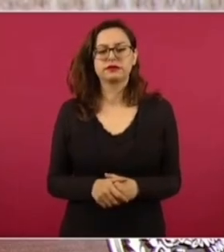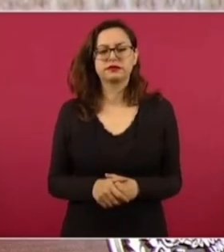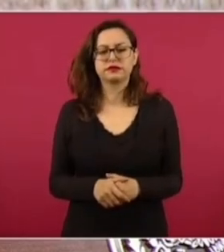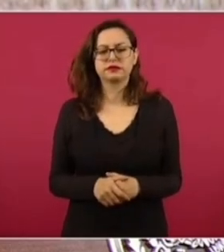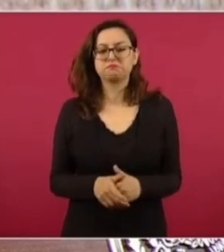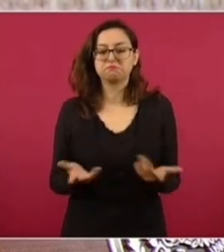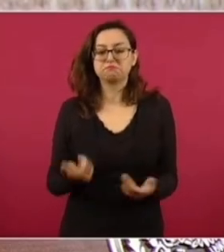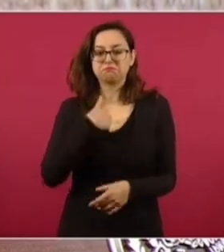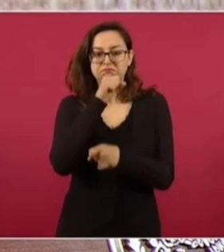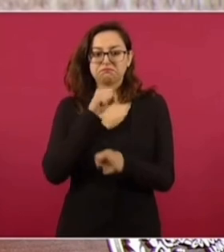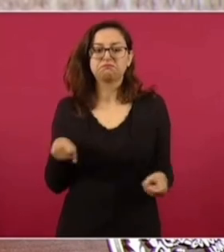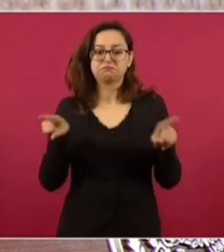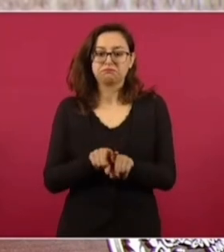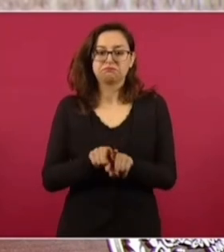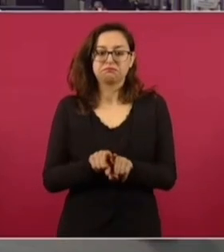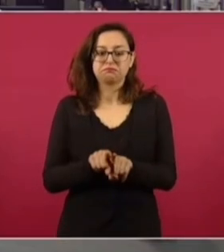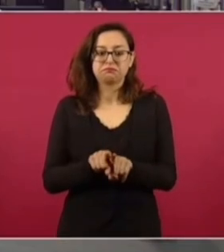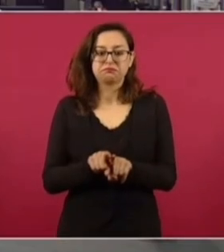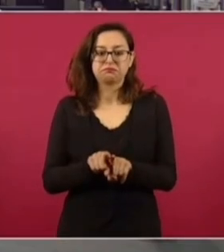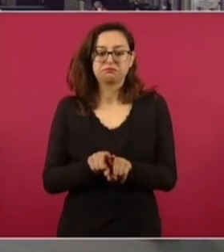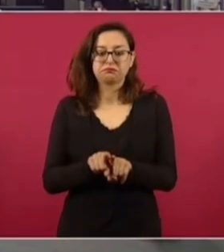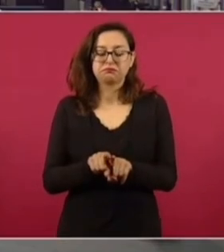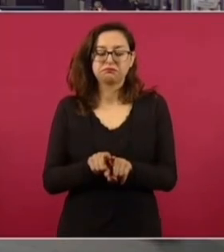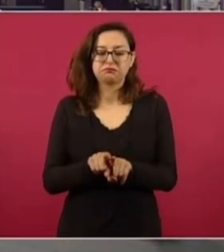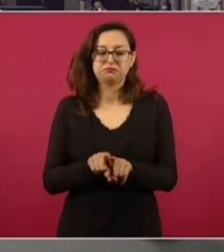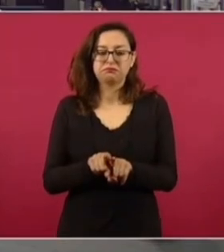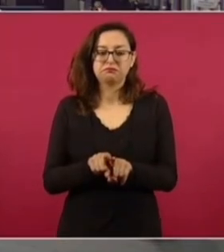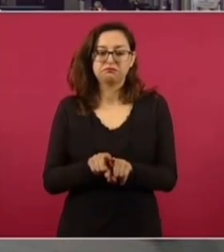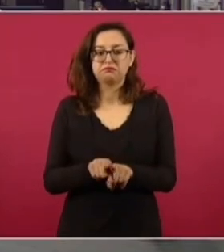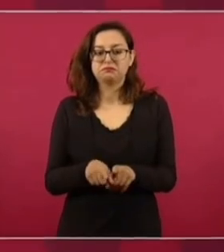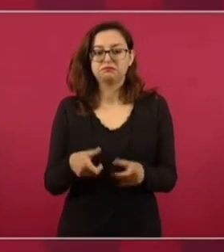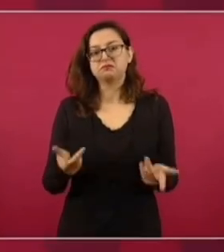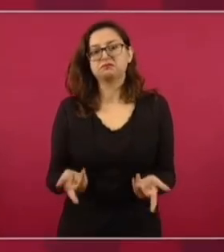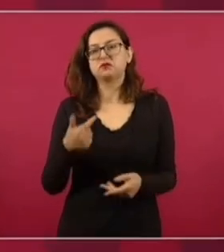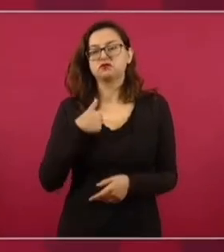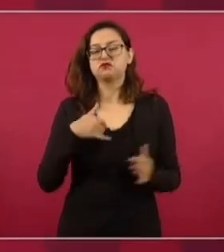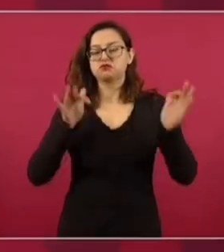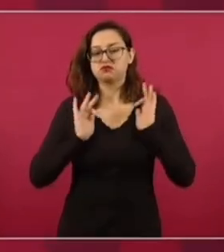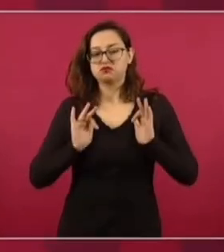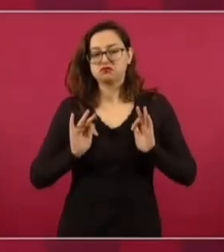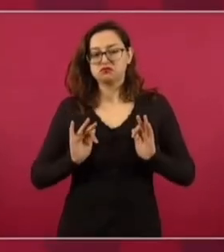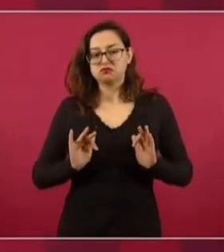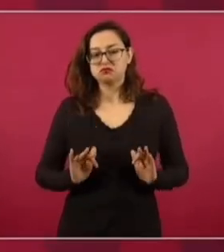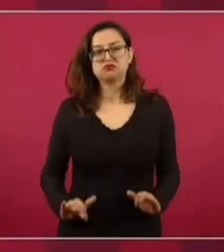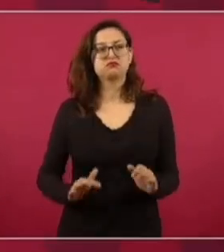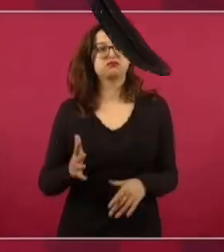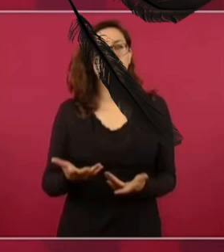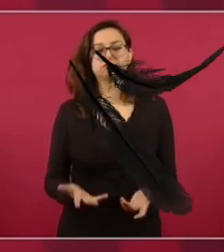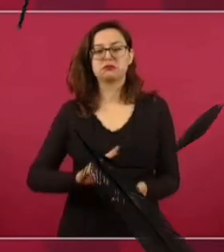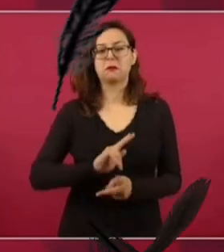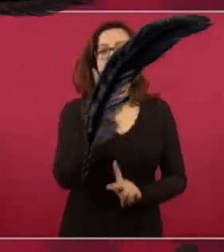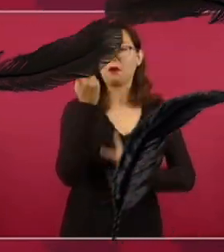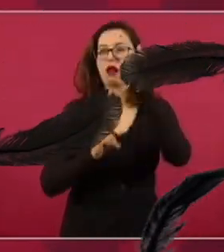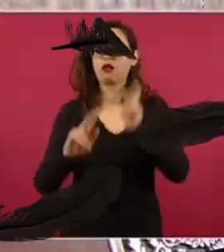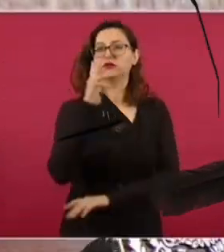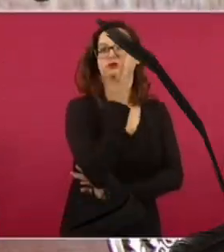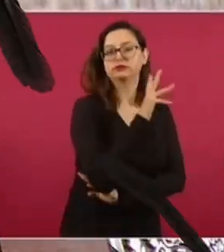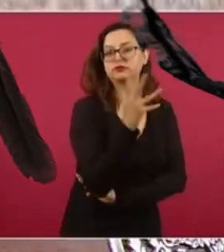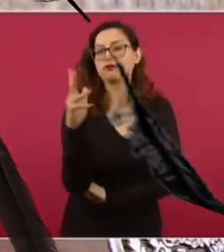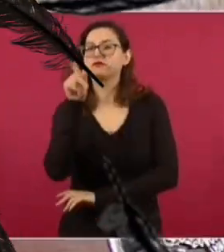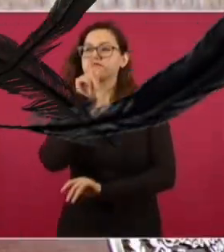poder también estar viendo, mirando, admirando las plantas, los árboles,